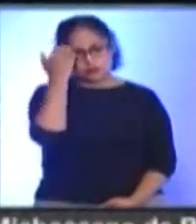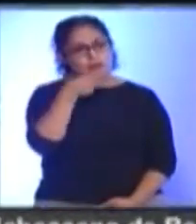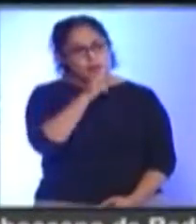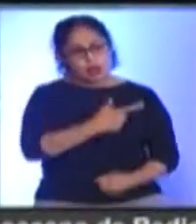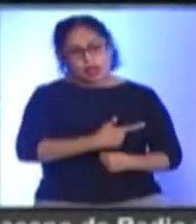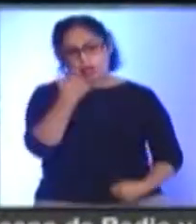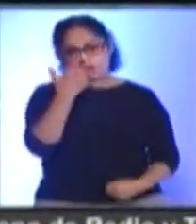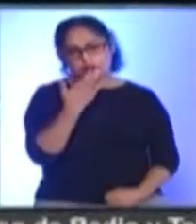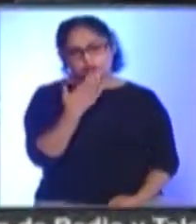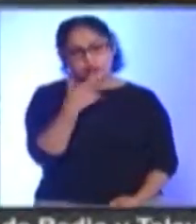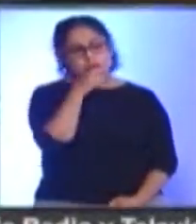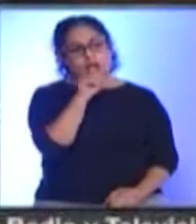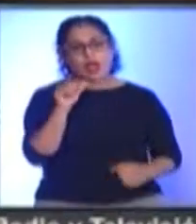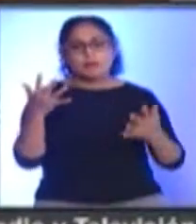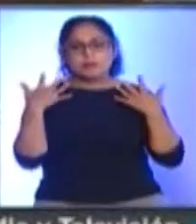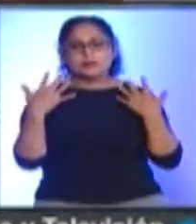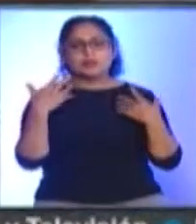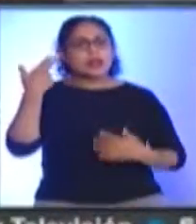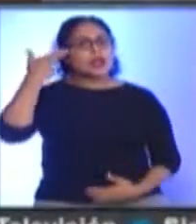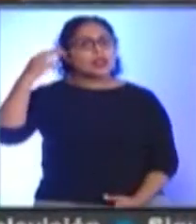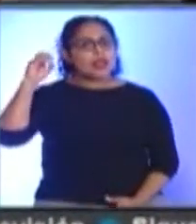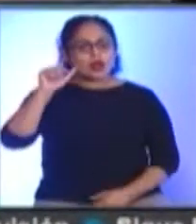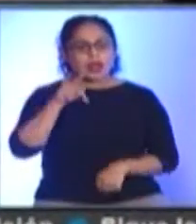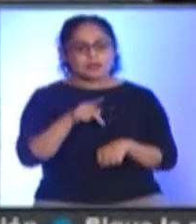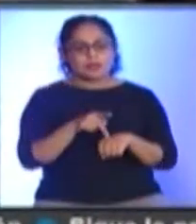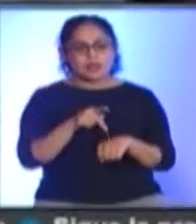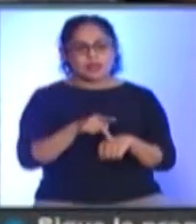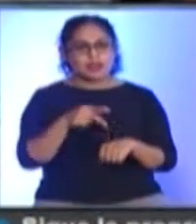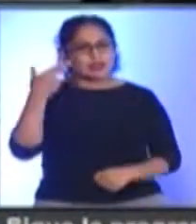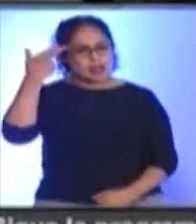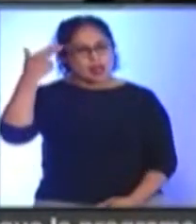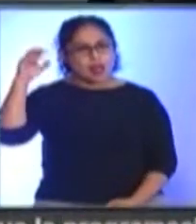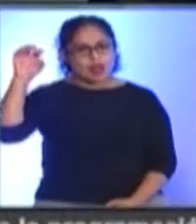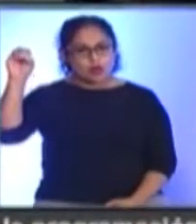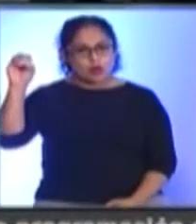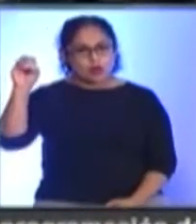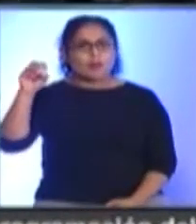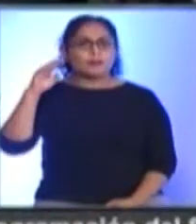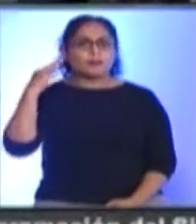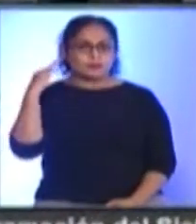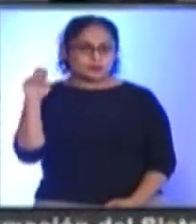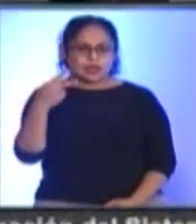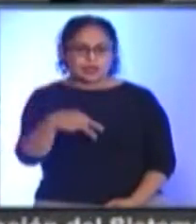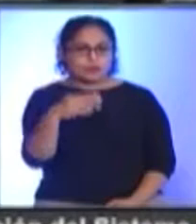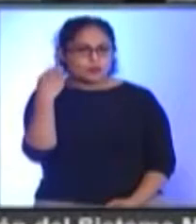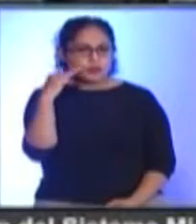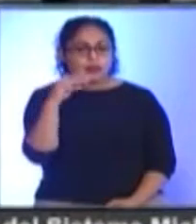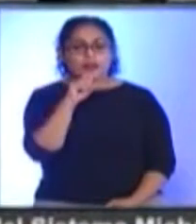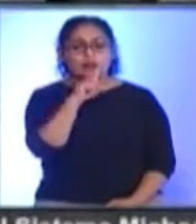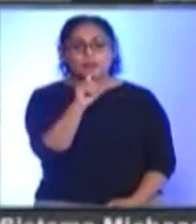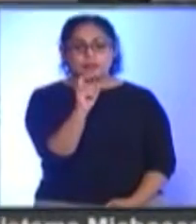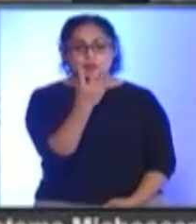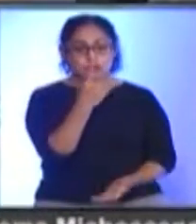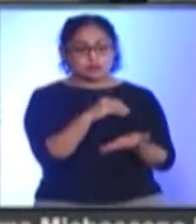Reportados en Apatzingán Hidalgo La Piedad Morelia Mújica Zitácuaro Y Morelos Por vacuna Veinticuatro de los ESABI